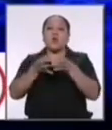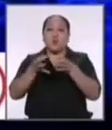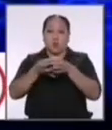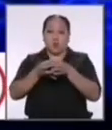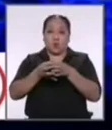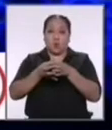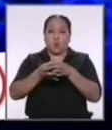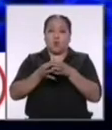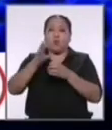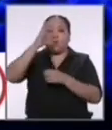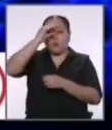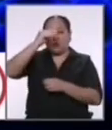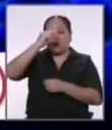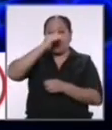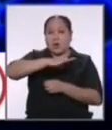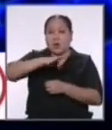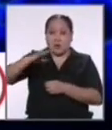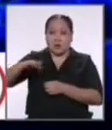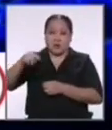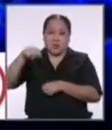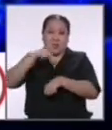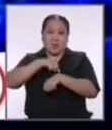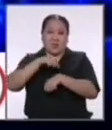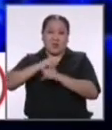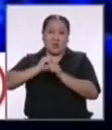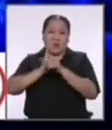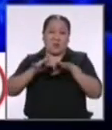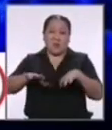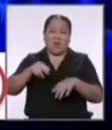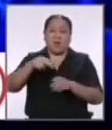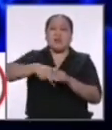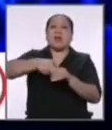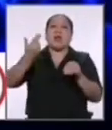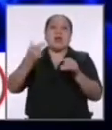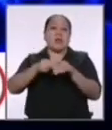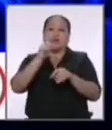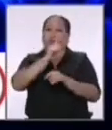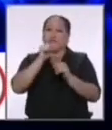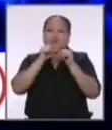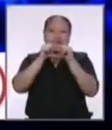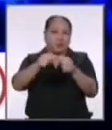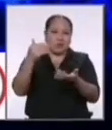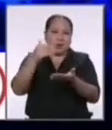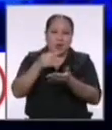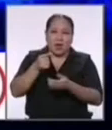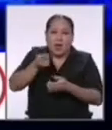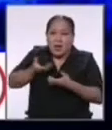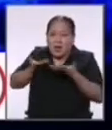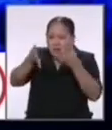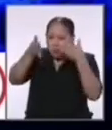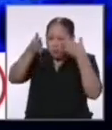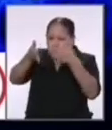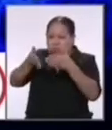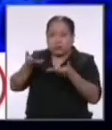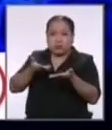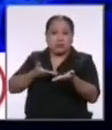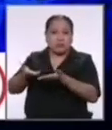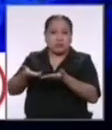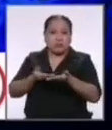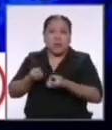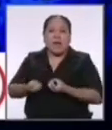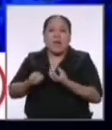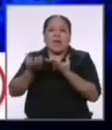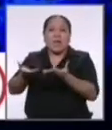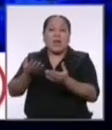chicos que abandonaron que no estudiaron hay que dar atención hay que darle